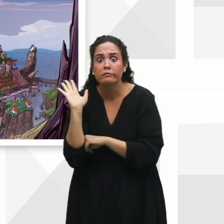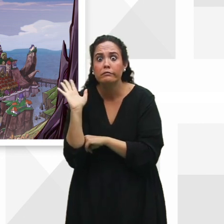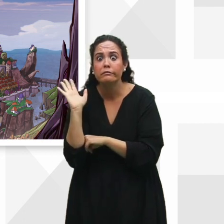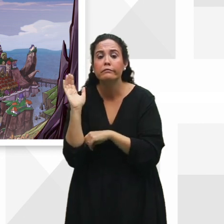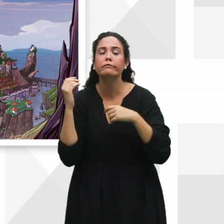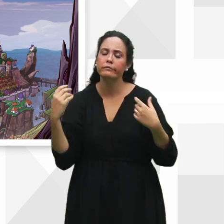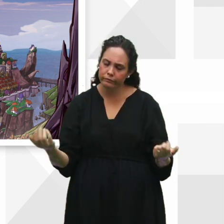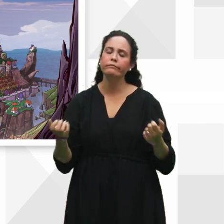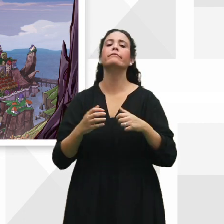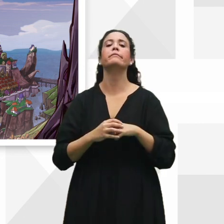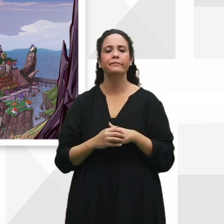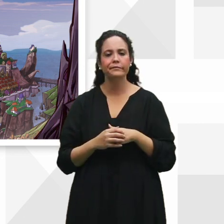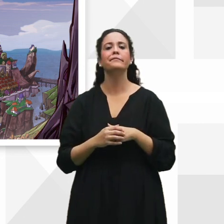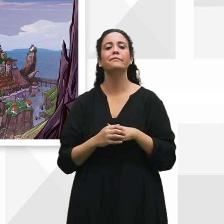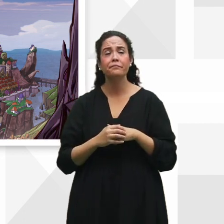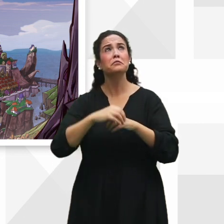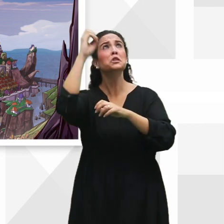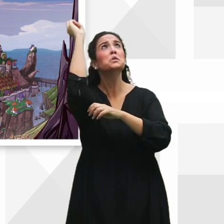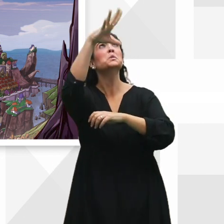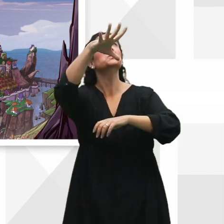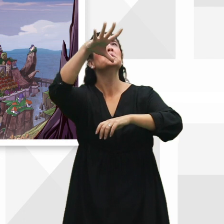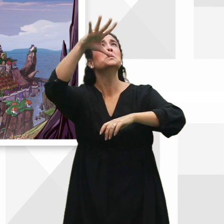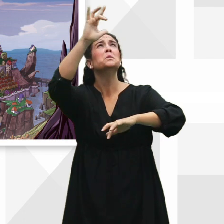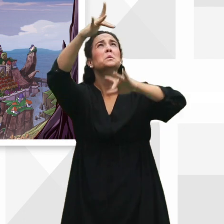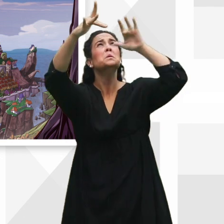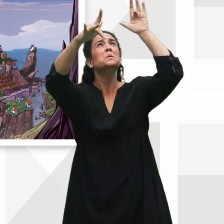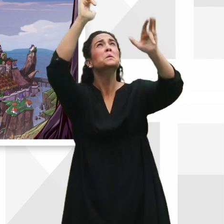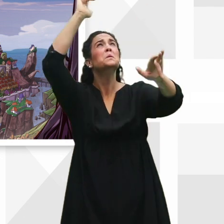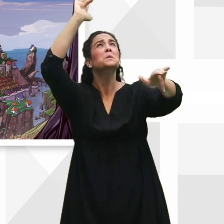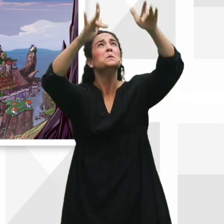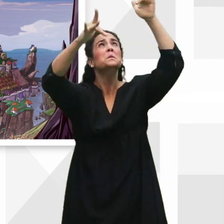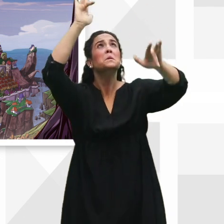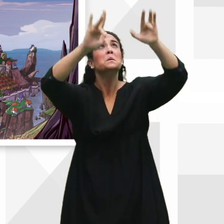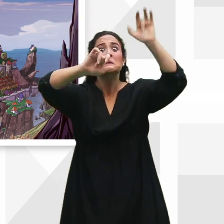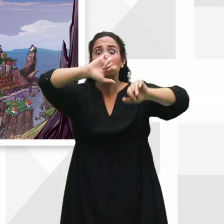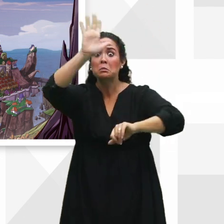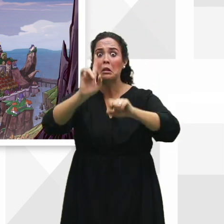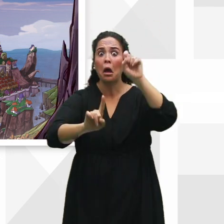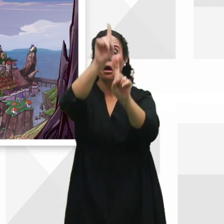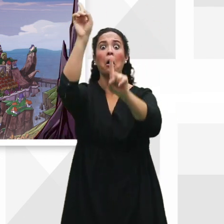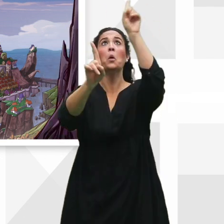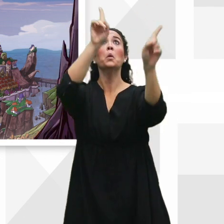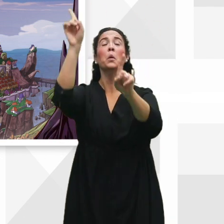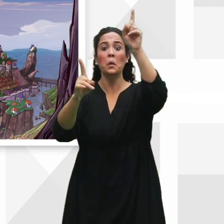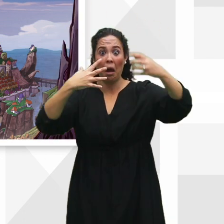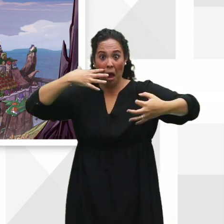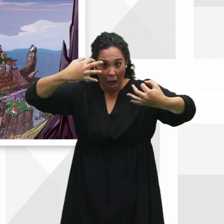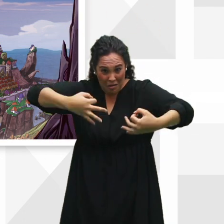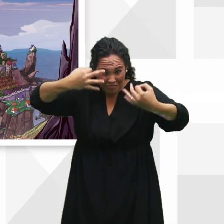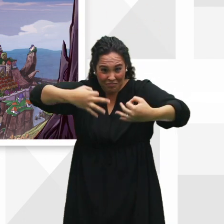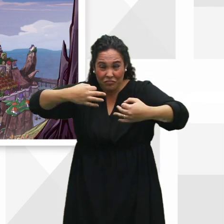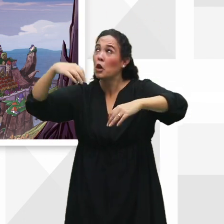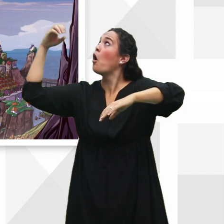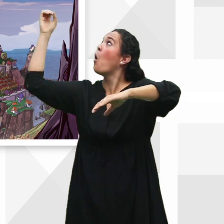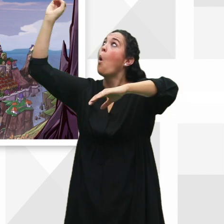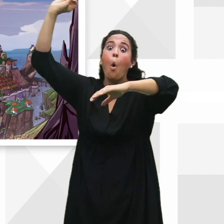Así es, esa luz, cada vez más brillante, parecía un fuego artificial, pero realmente era un